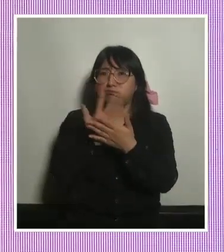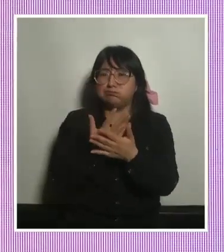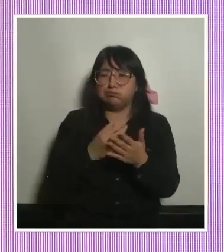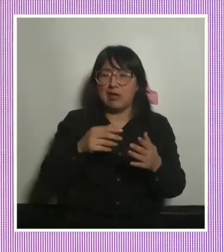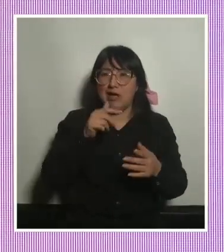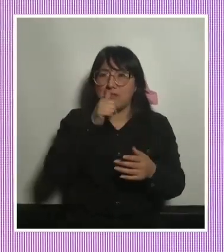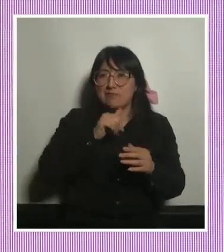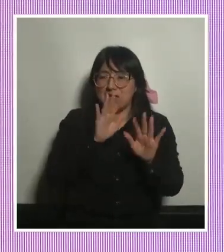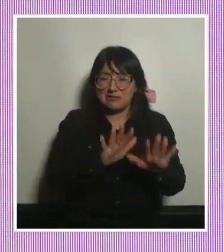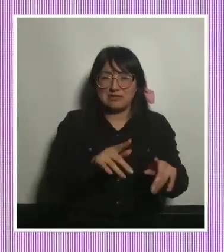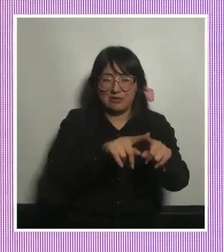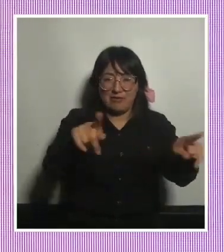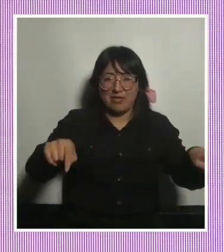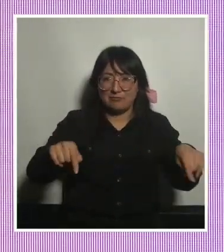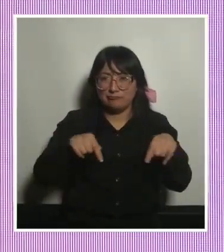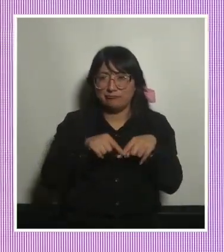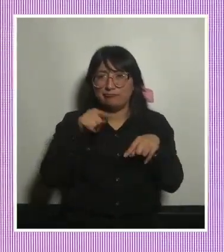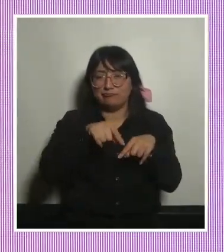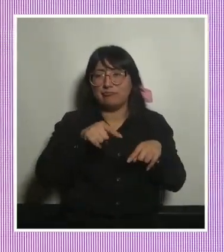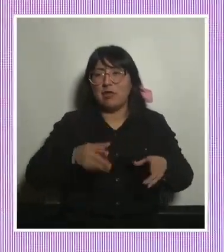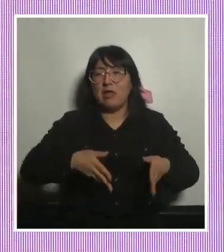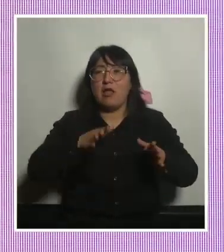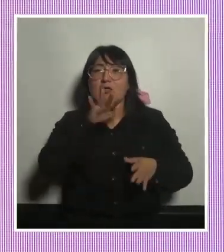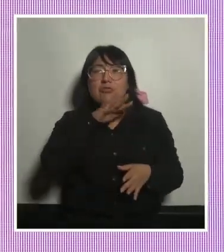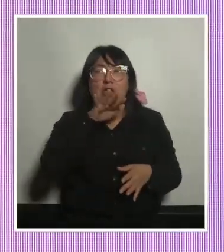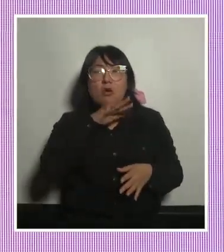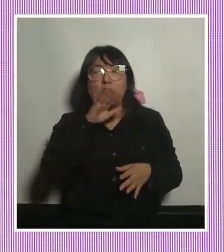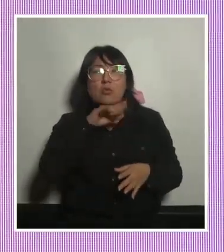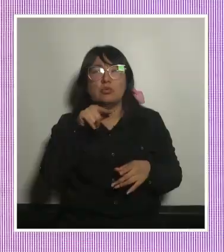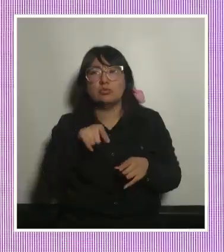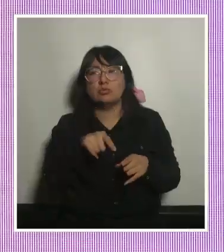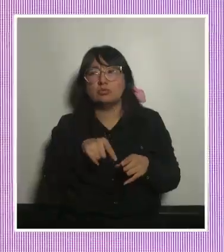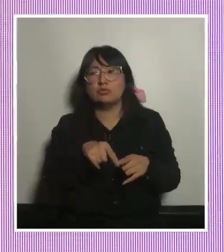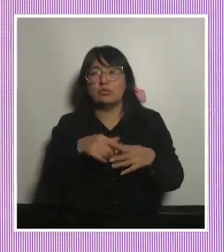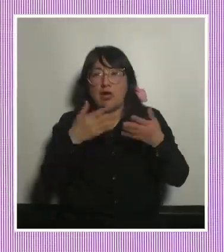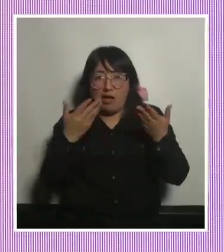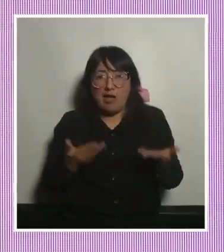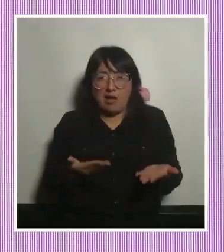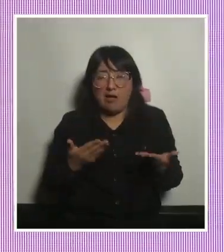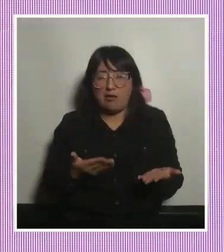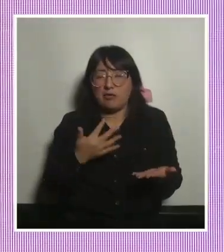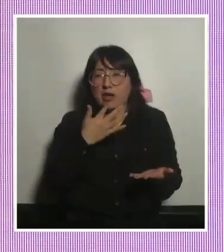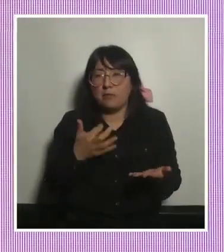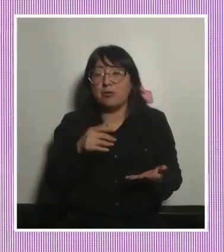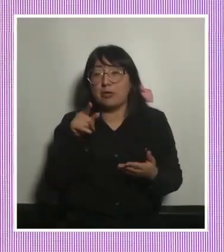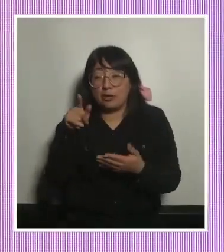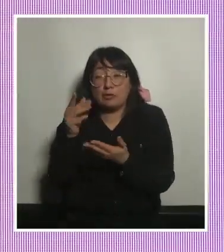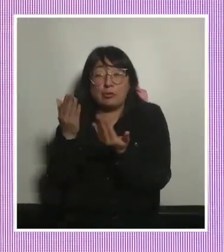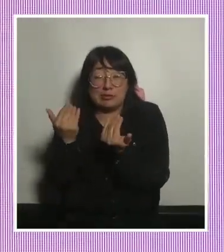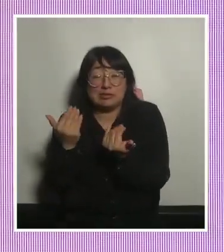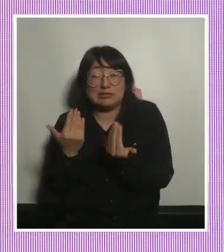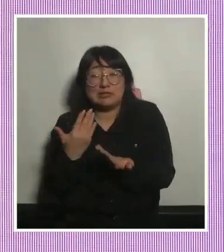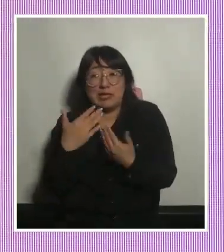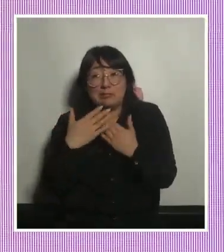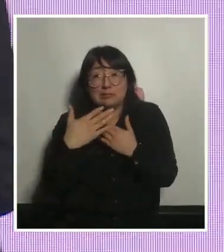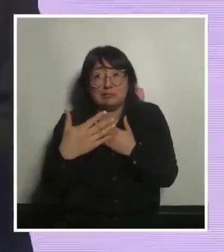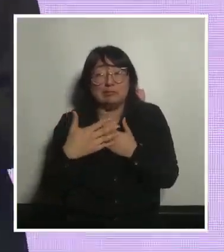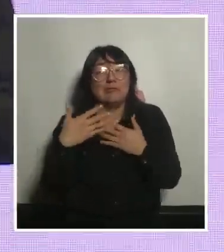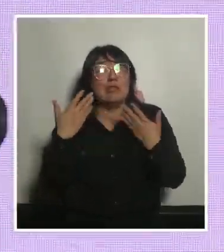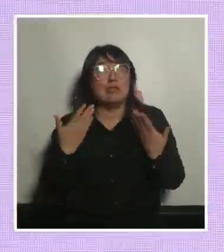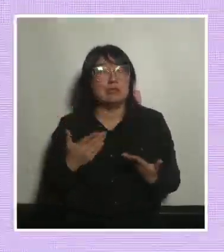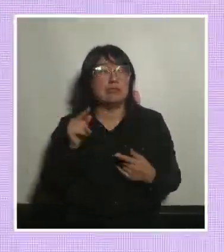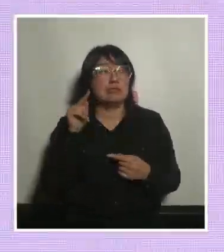suelo de residencias haz una reserva de uso para construir residencias ahora porque las vas a necesitar entonces